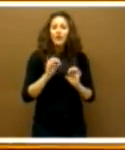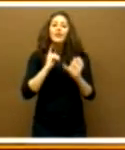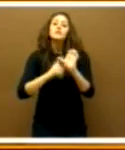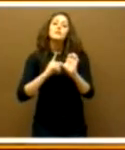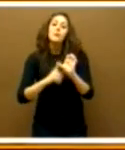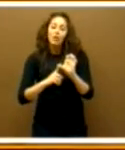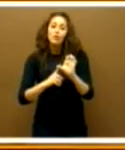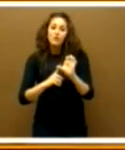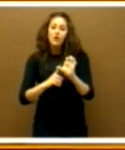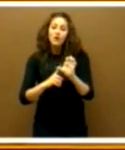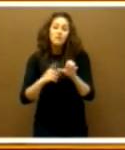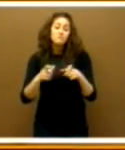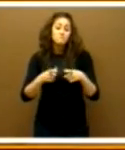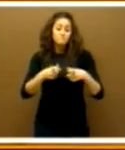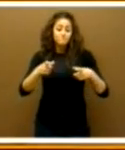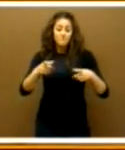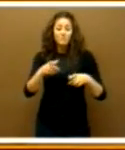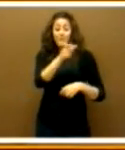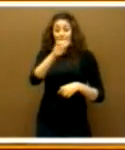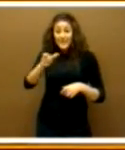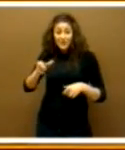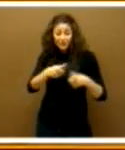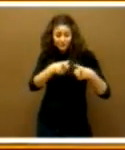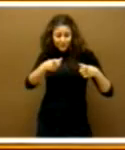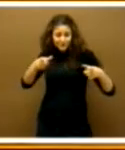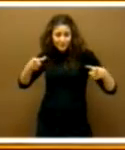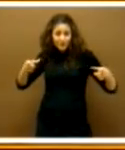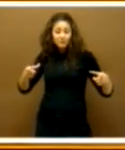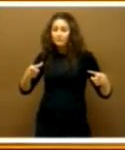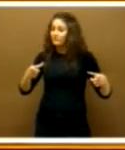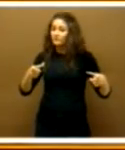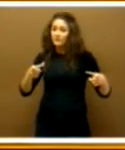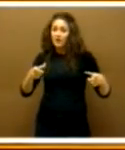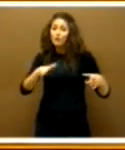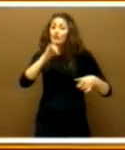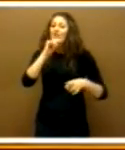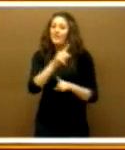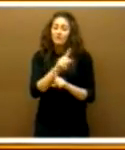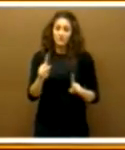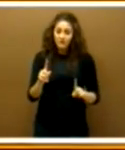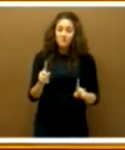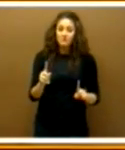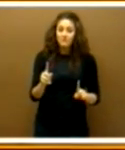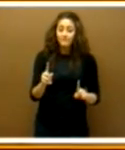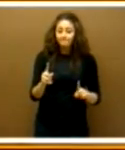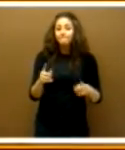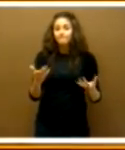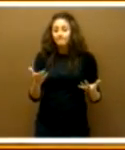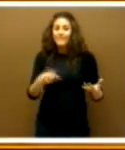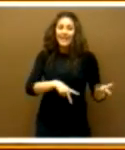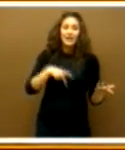no crece poblacionalmente lo suficiente. Y, por lo tanto, por hablar